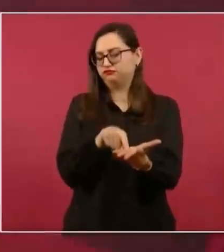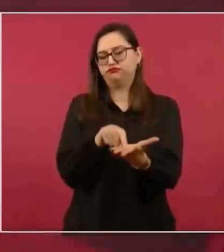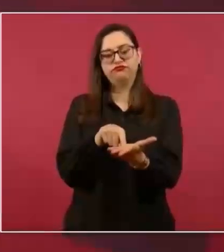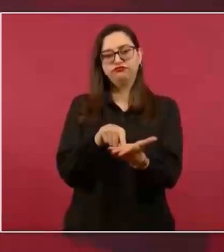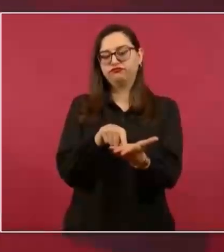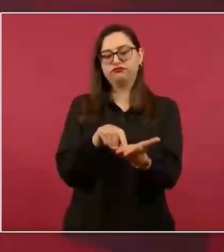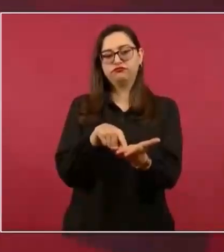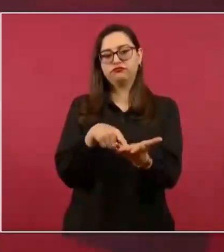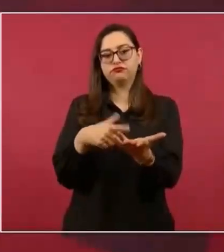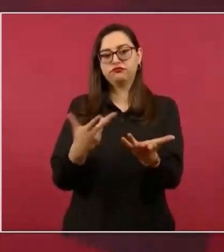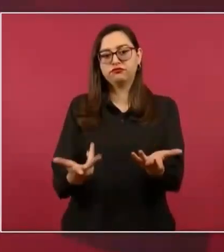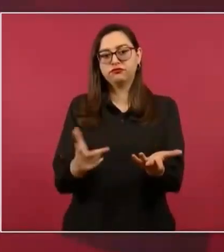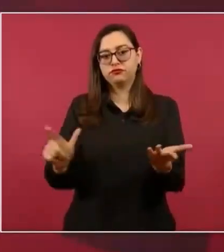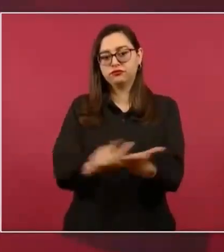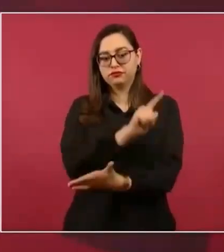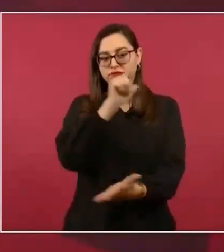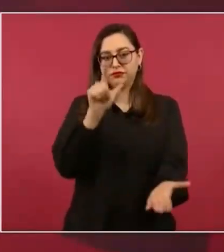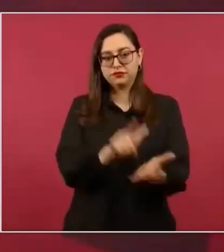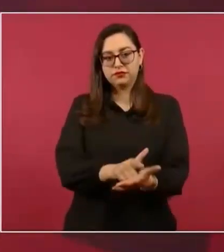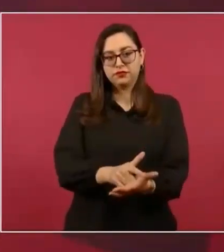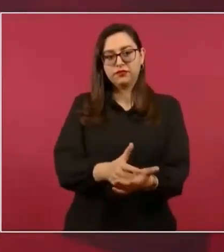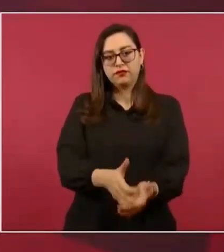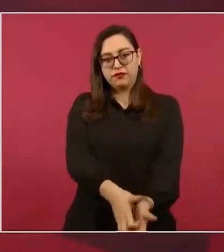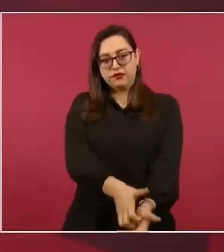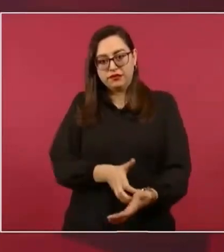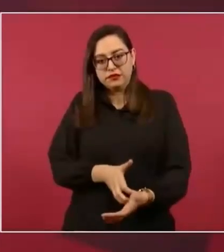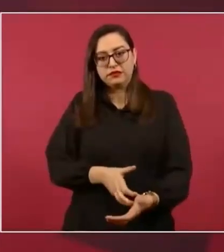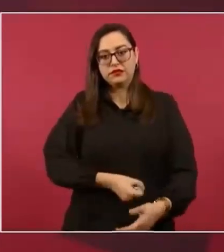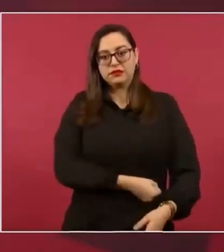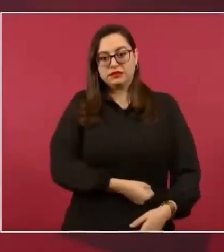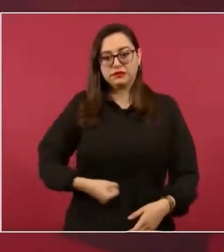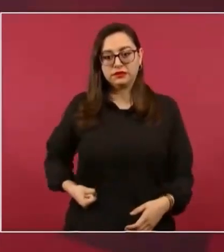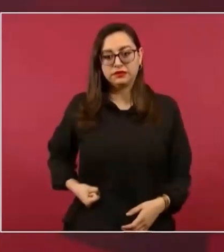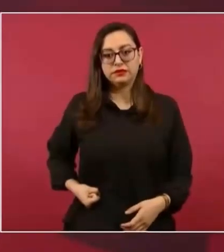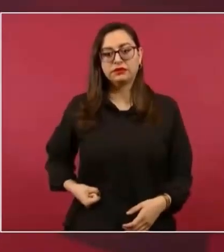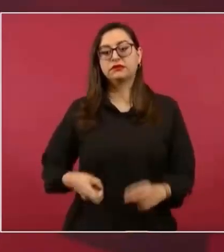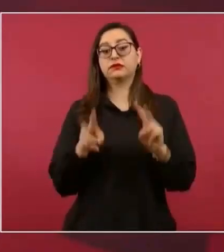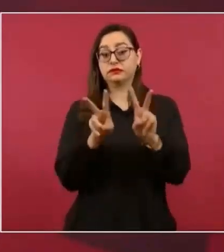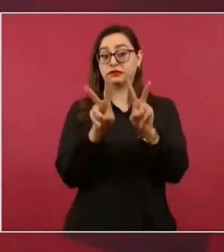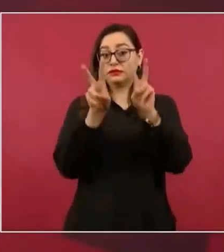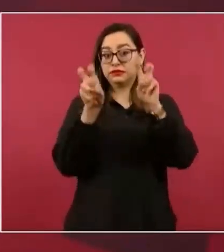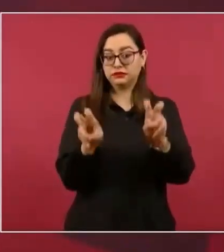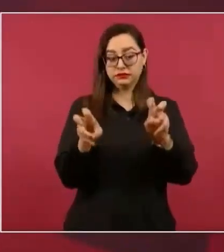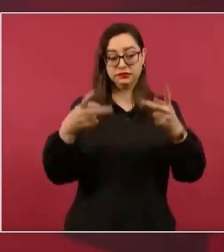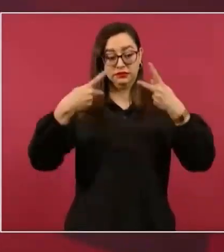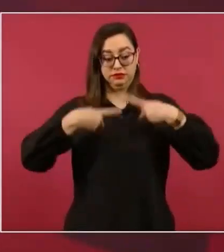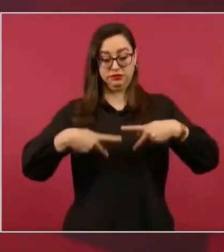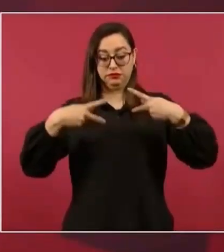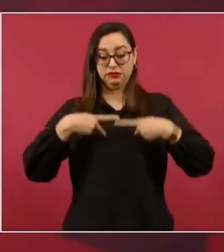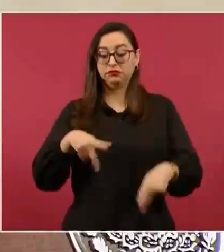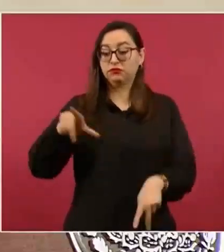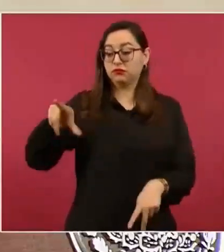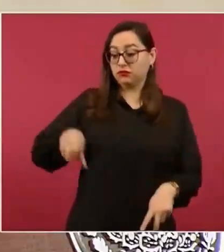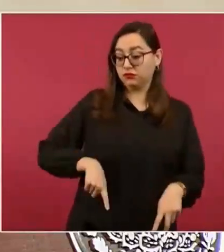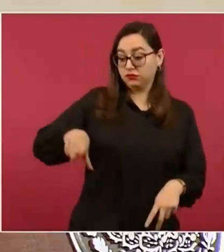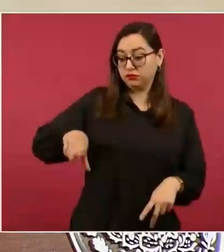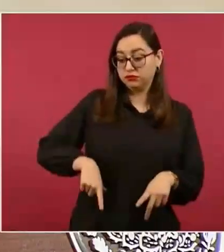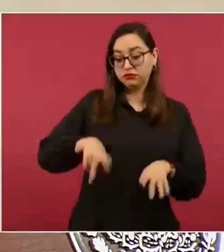la ley de austeridad, sobre todo en donde se señalaba que un funcionario público